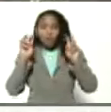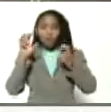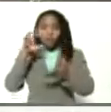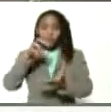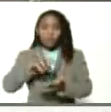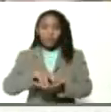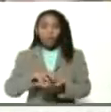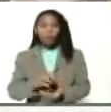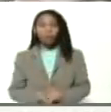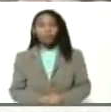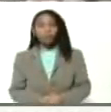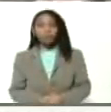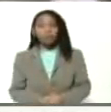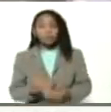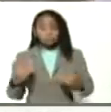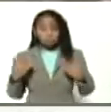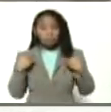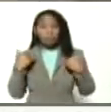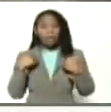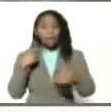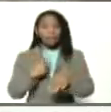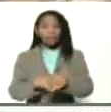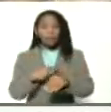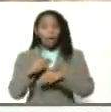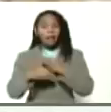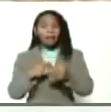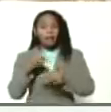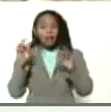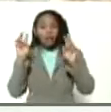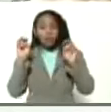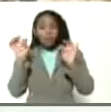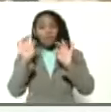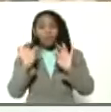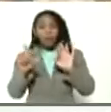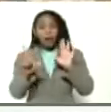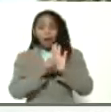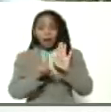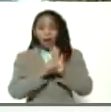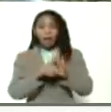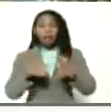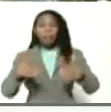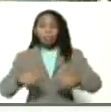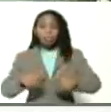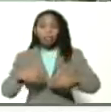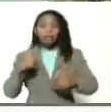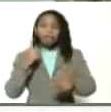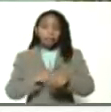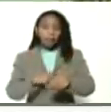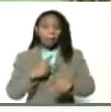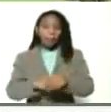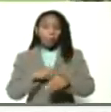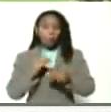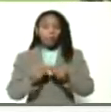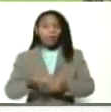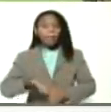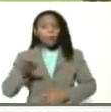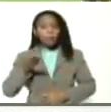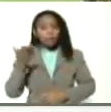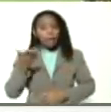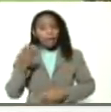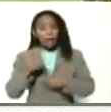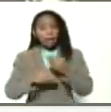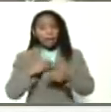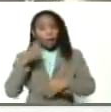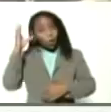ha costado tiempo de crear la nueva legalidad ha costado tiempo sobre todo lo más importante de crear la conciencia